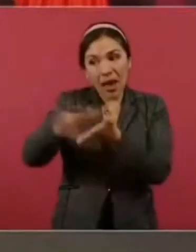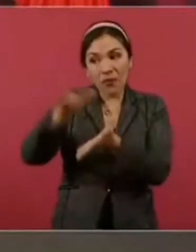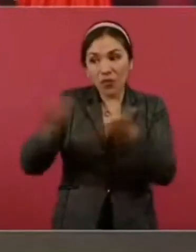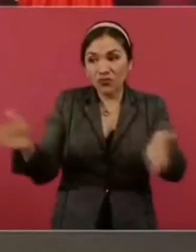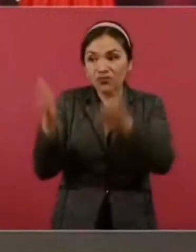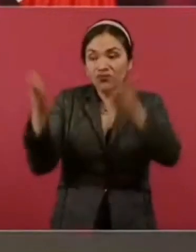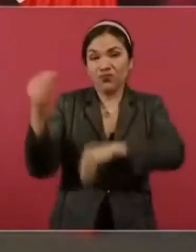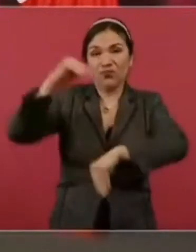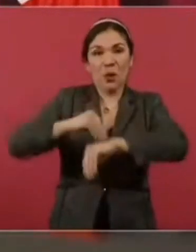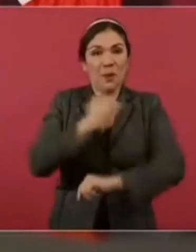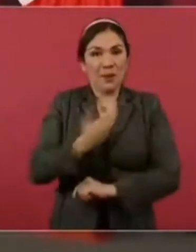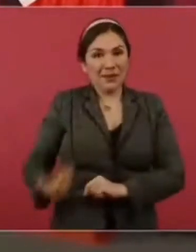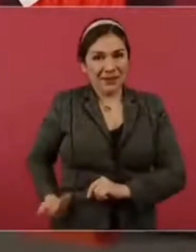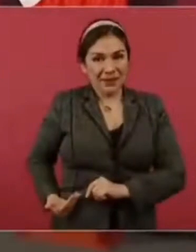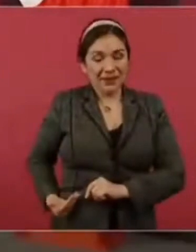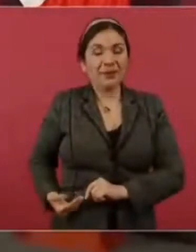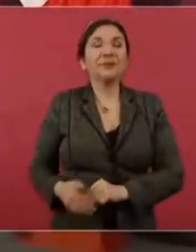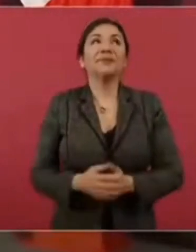entonces todo eso